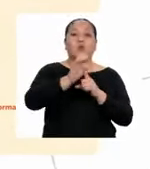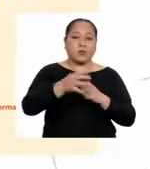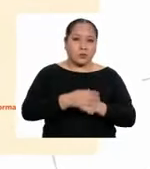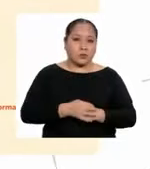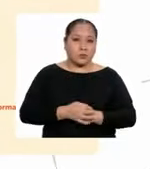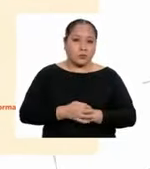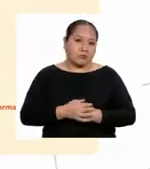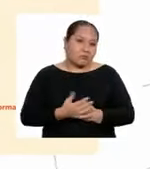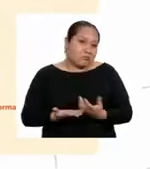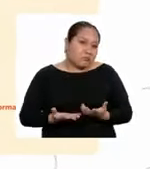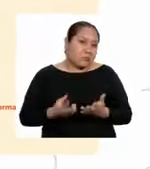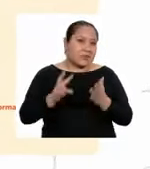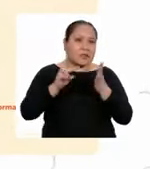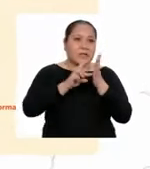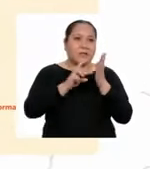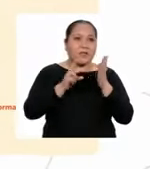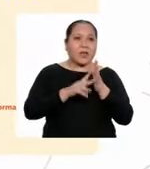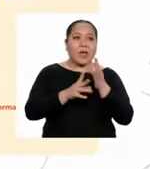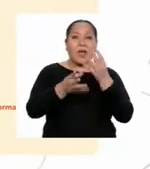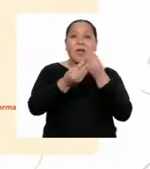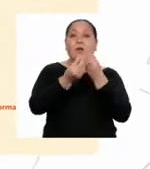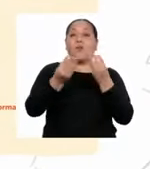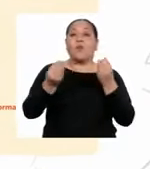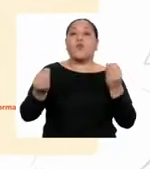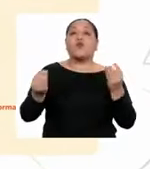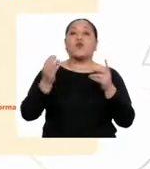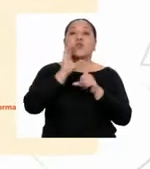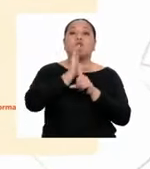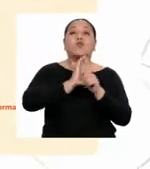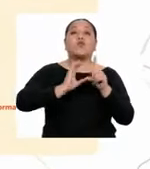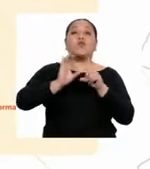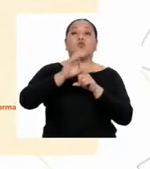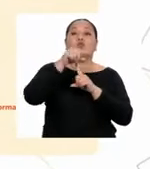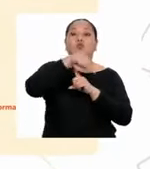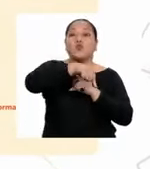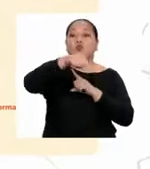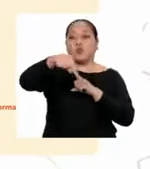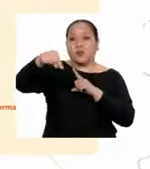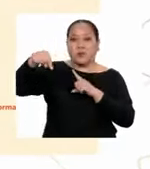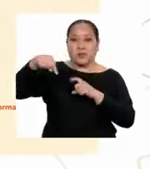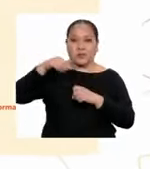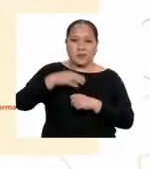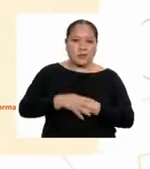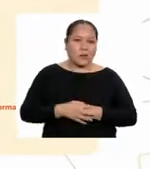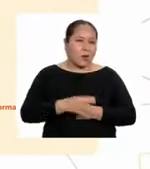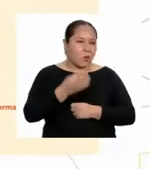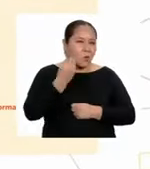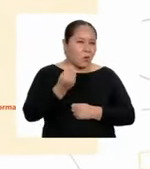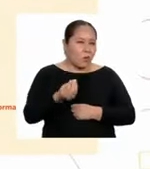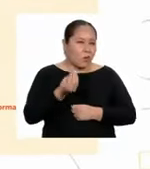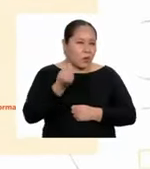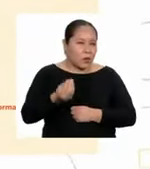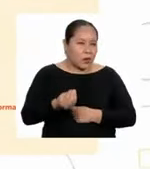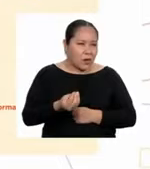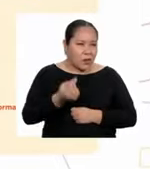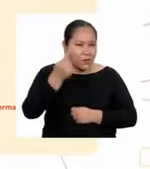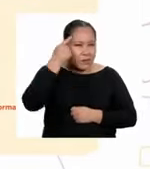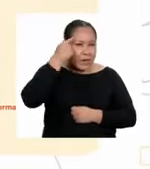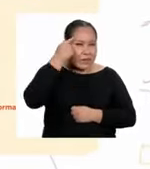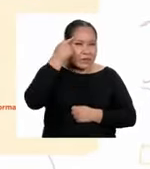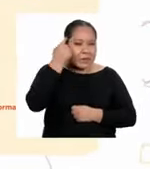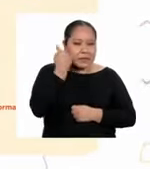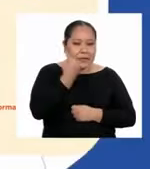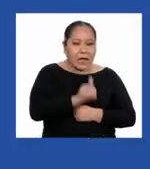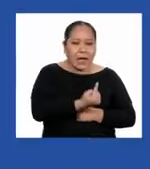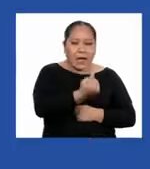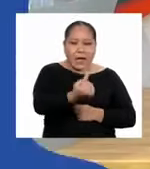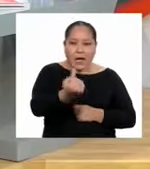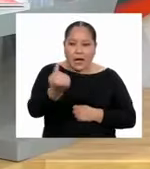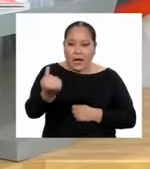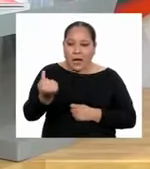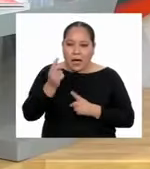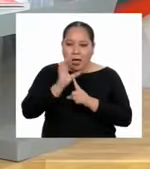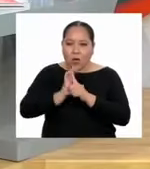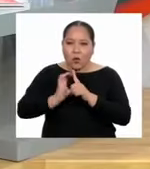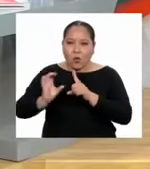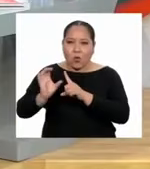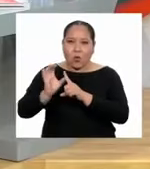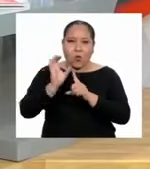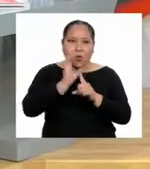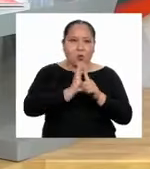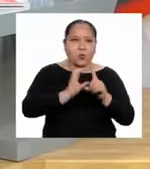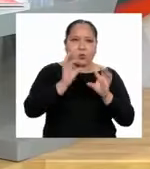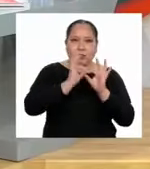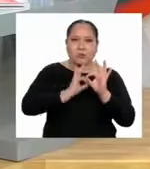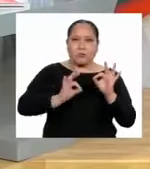En otras palabras, existen muchas culturas. ¿Y por qué crees que cada cultura es importante? No